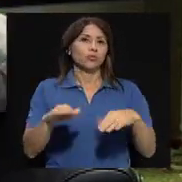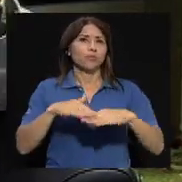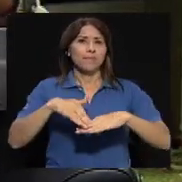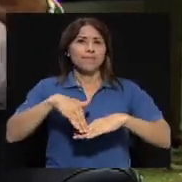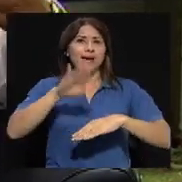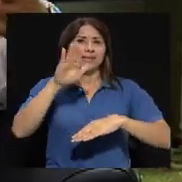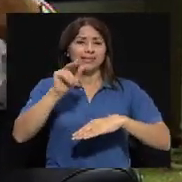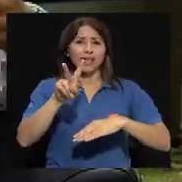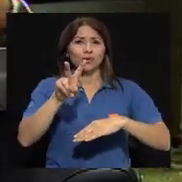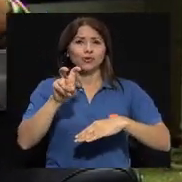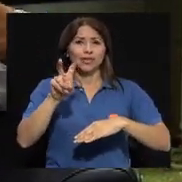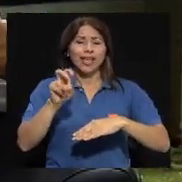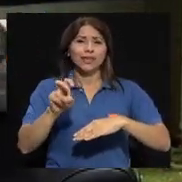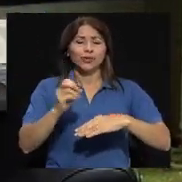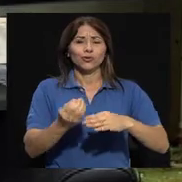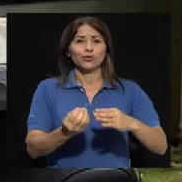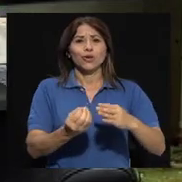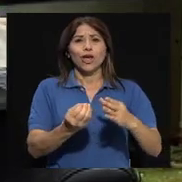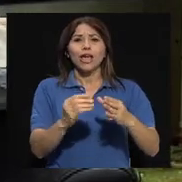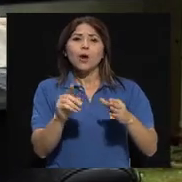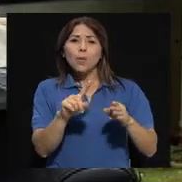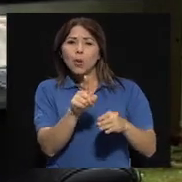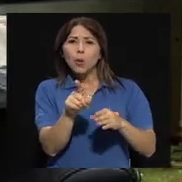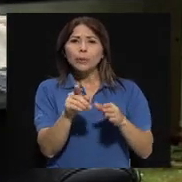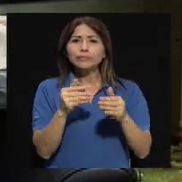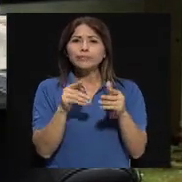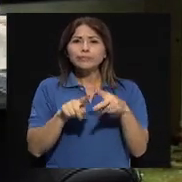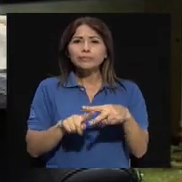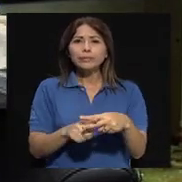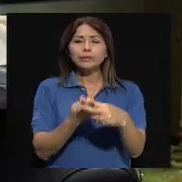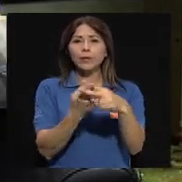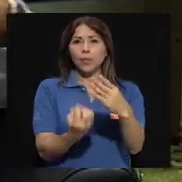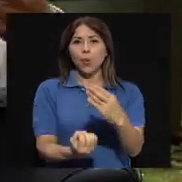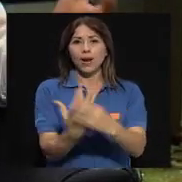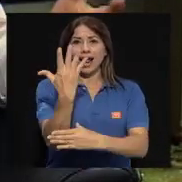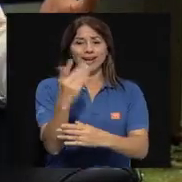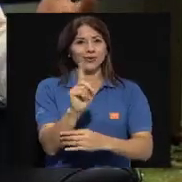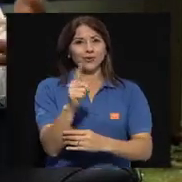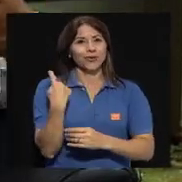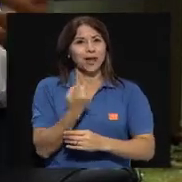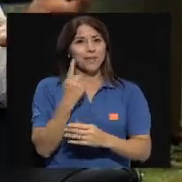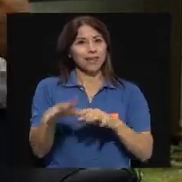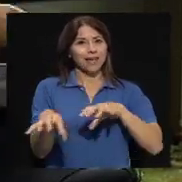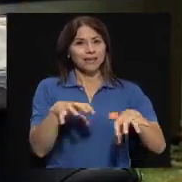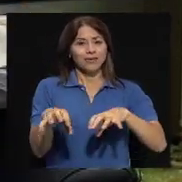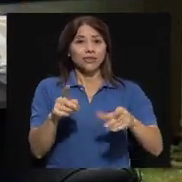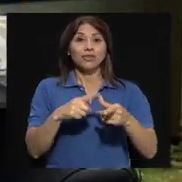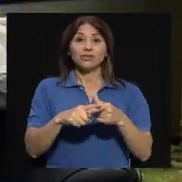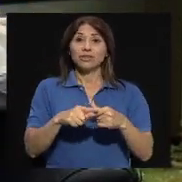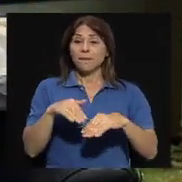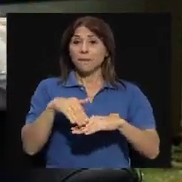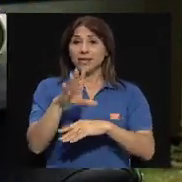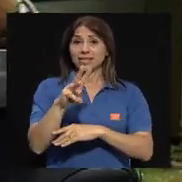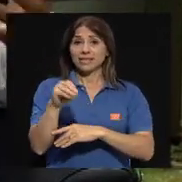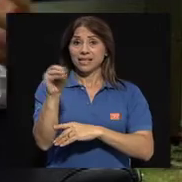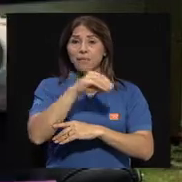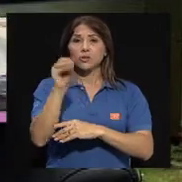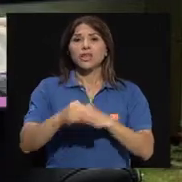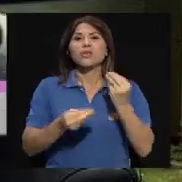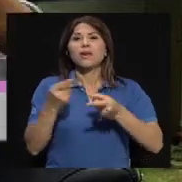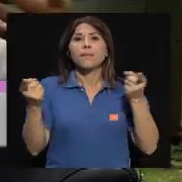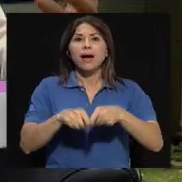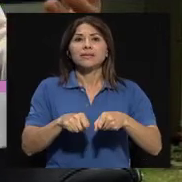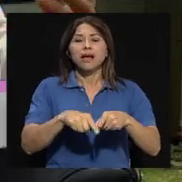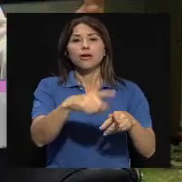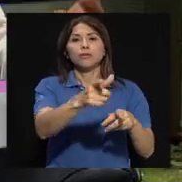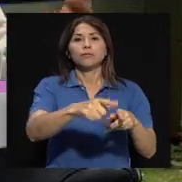no solamente volcanes activos actualmente, entonces, más del 60% de las emergencias en este país son inundaciones, y